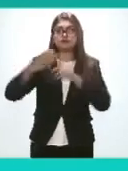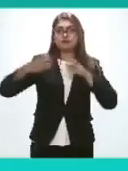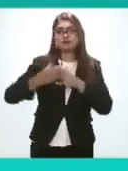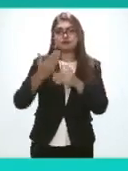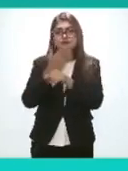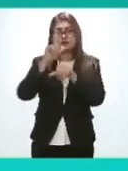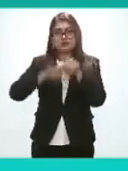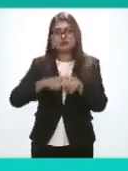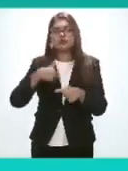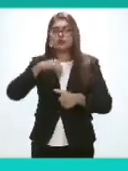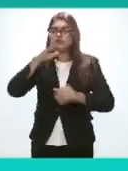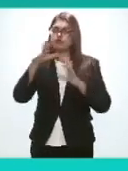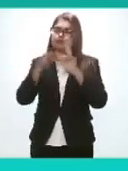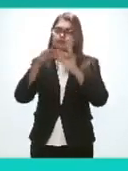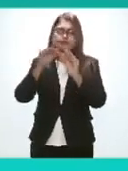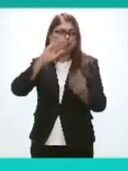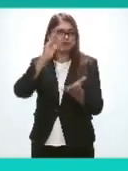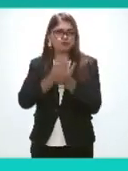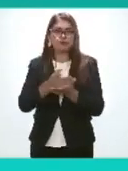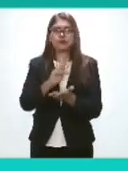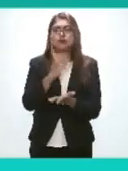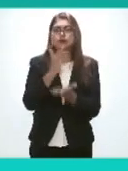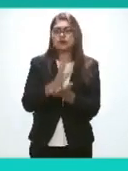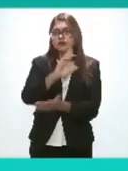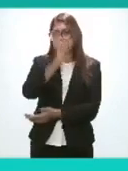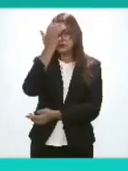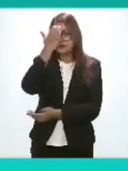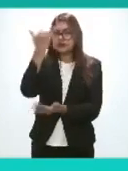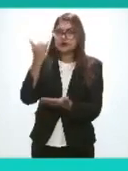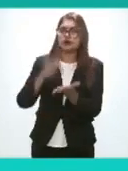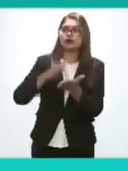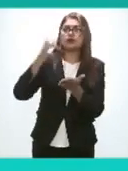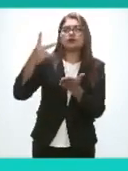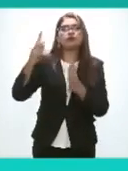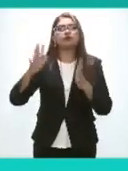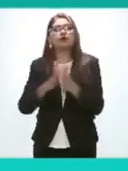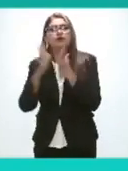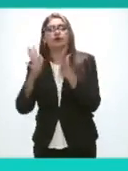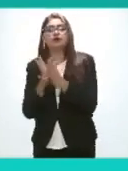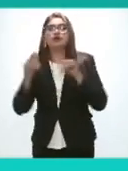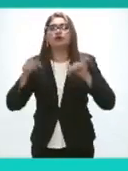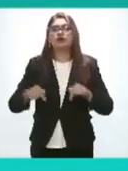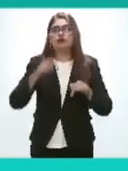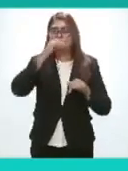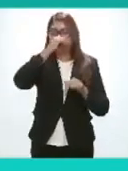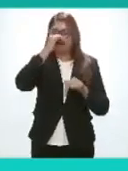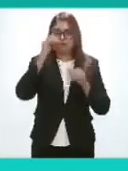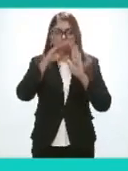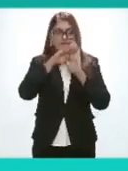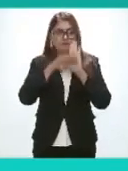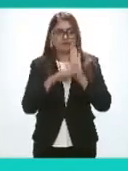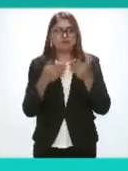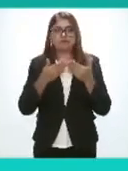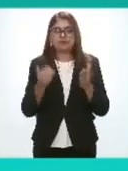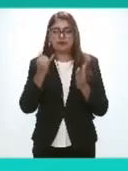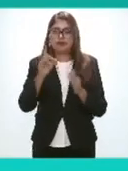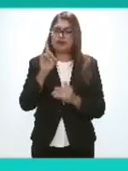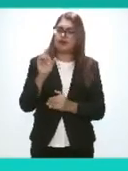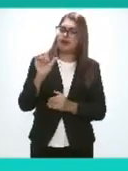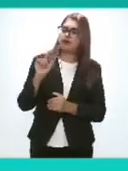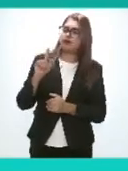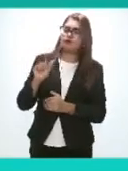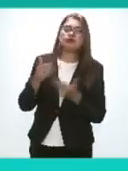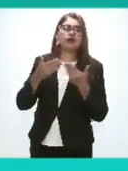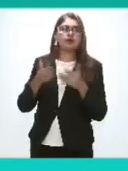reconociendo su valiosa aporte a este proceso que será trascendente en la agenda de apertura y de los datos abiertos en méxico